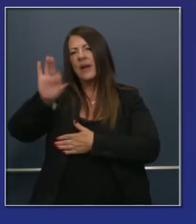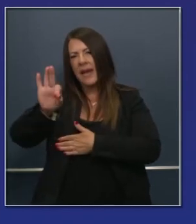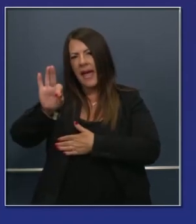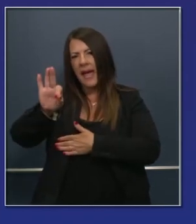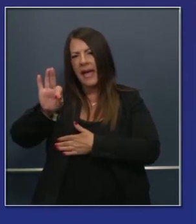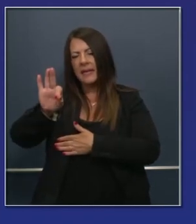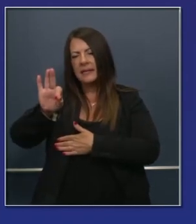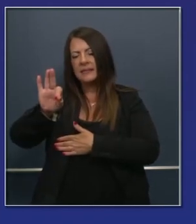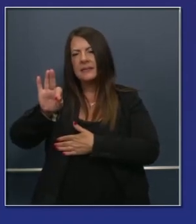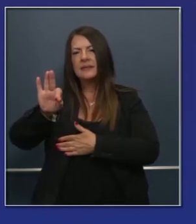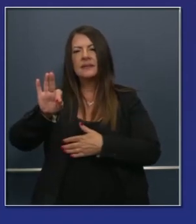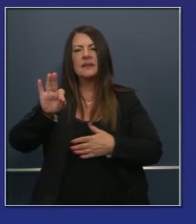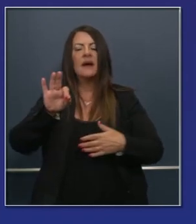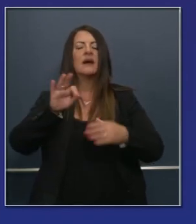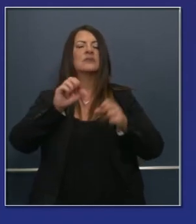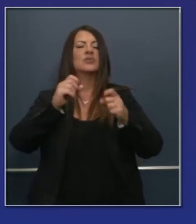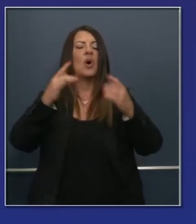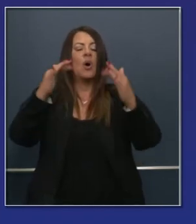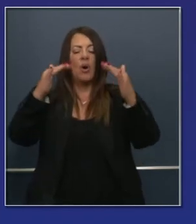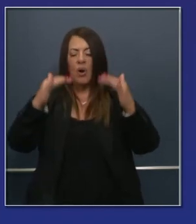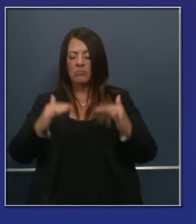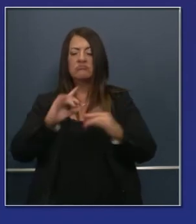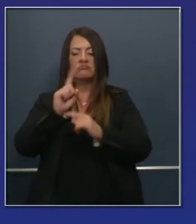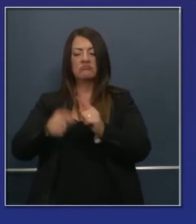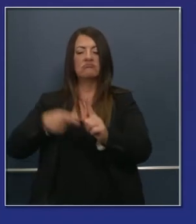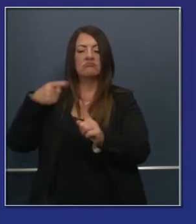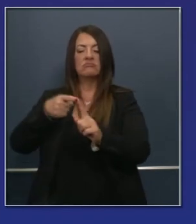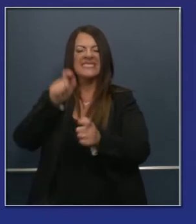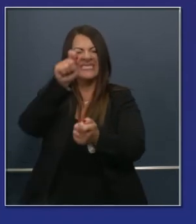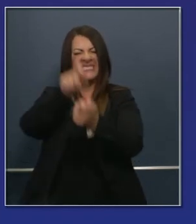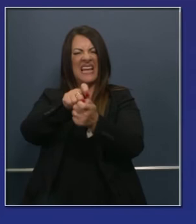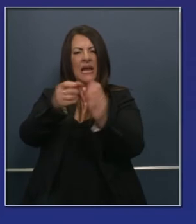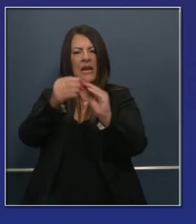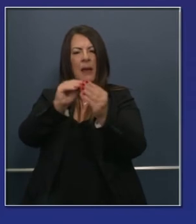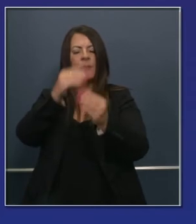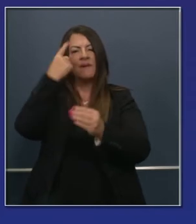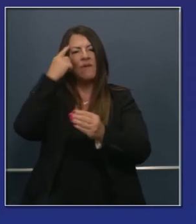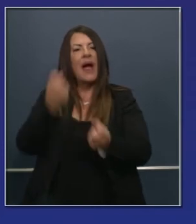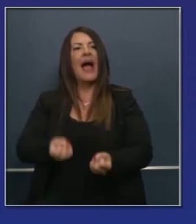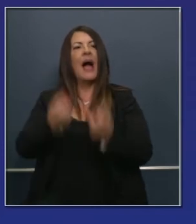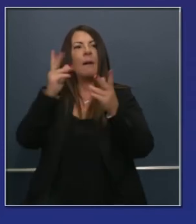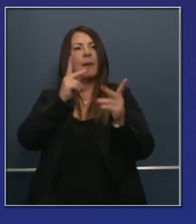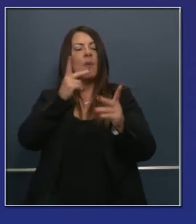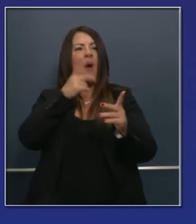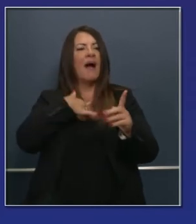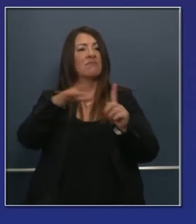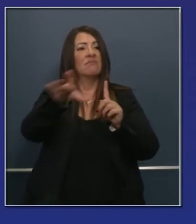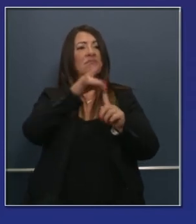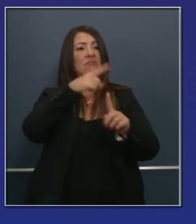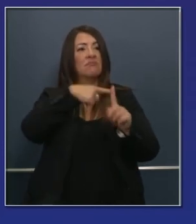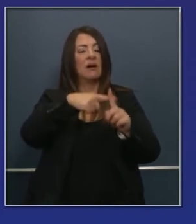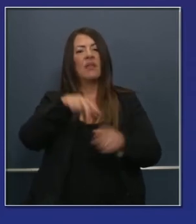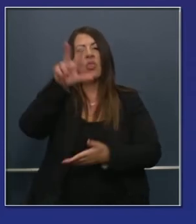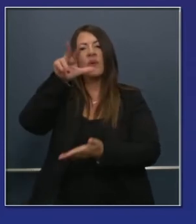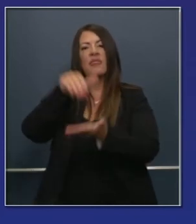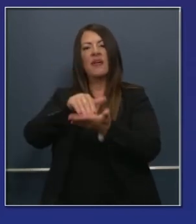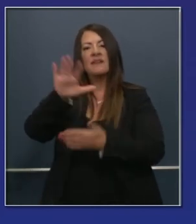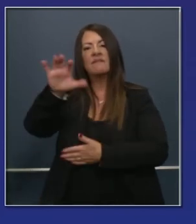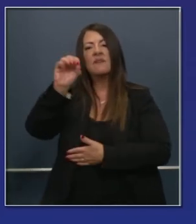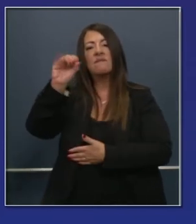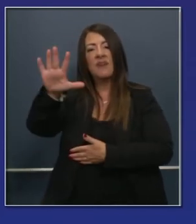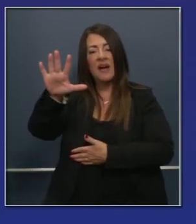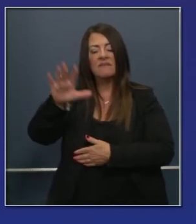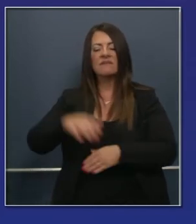,429 son retrasados o acumulados, de modo que el número ahora es 3,505. Así que este fue el día en el que nos